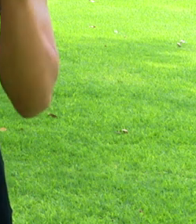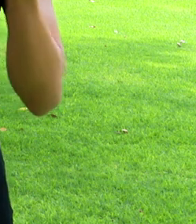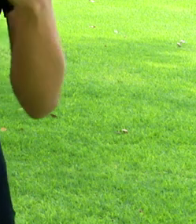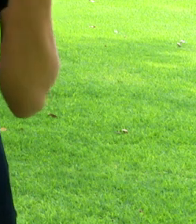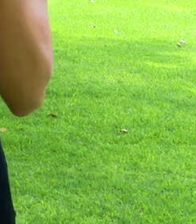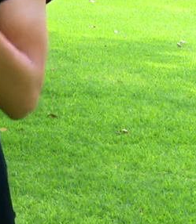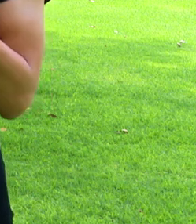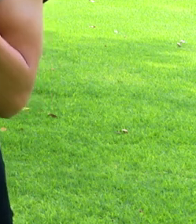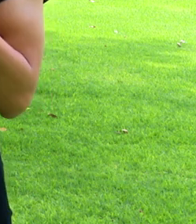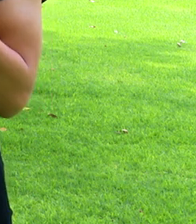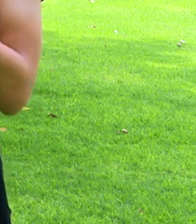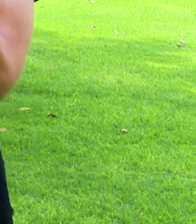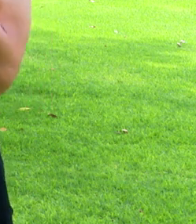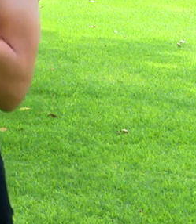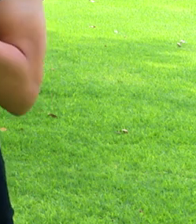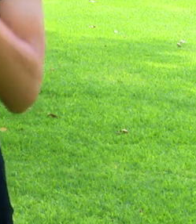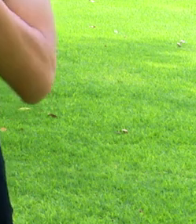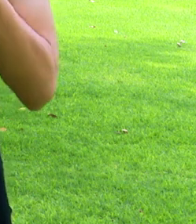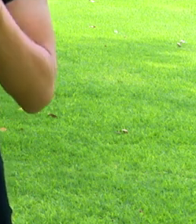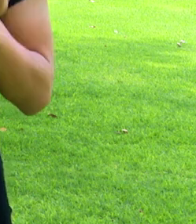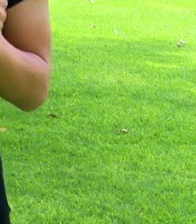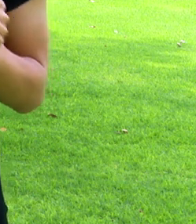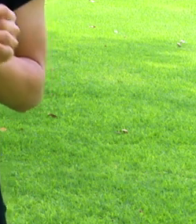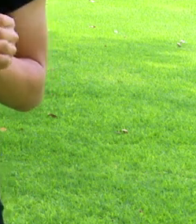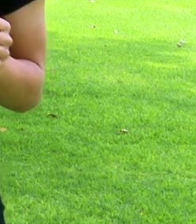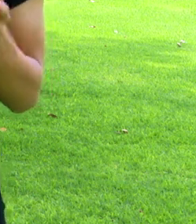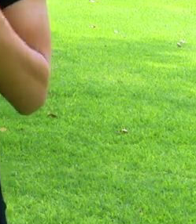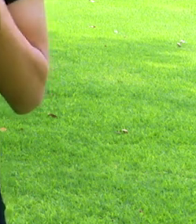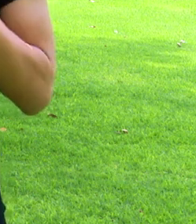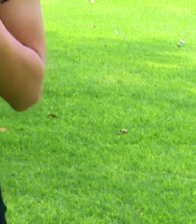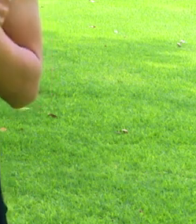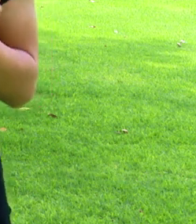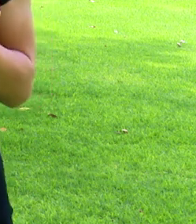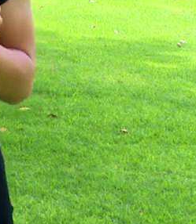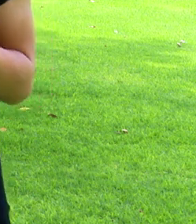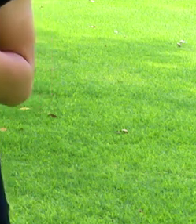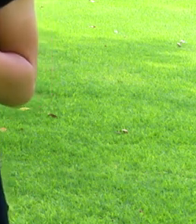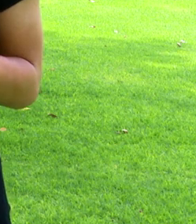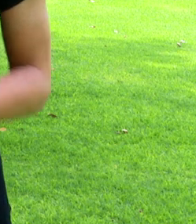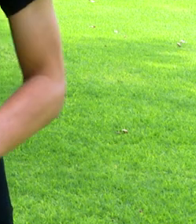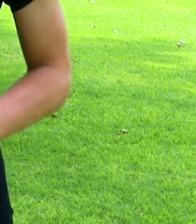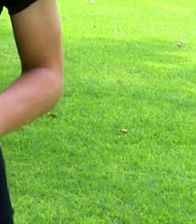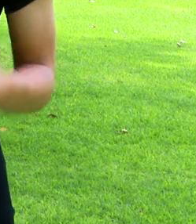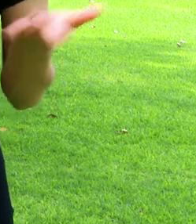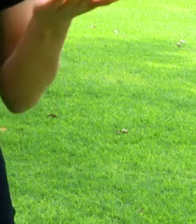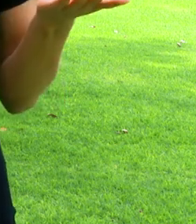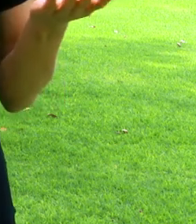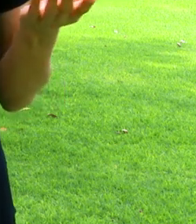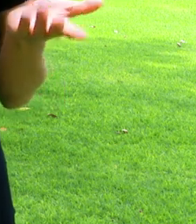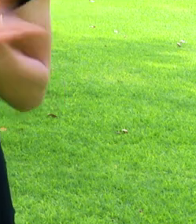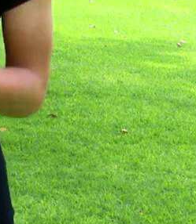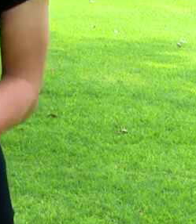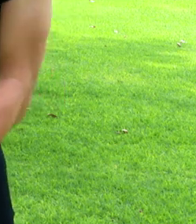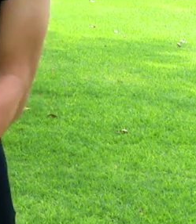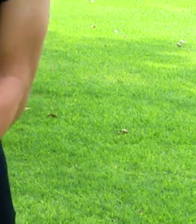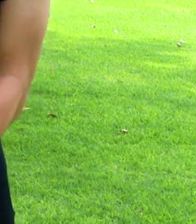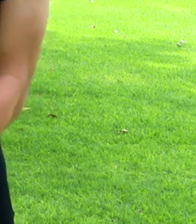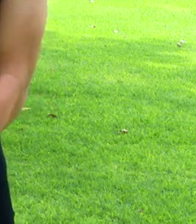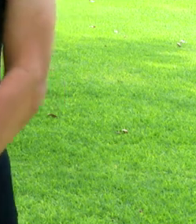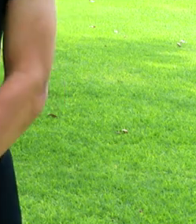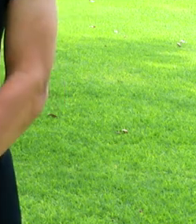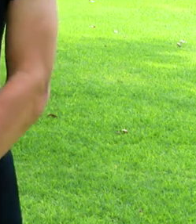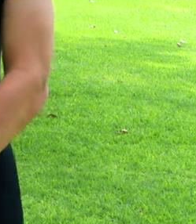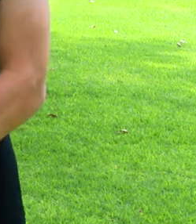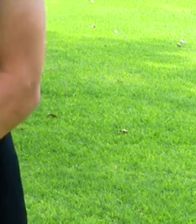Había veces en que sí me apoyaban, me explicaban, o maestra, qué significa esta palabra, me apoyaban, pero lo demás era muy